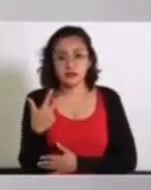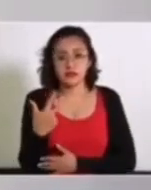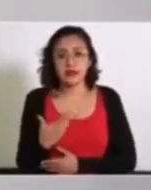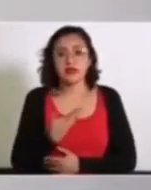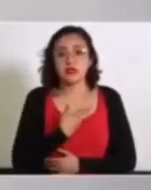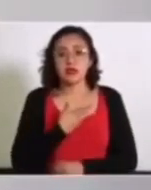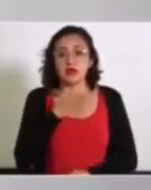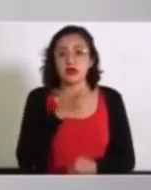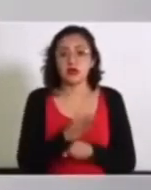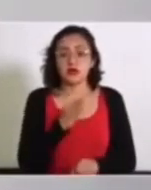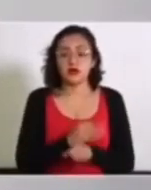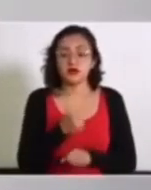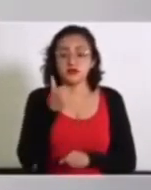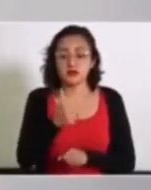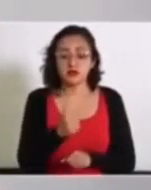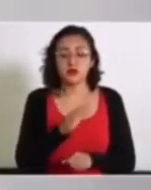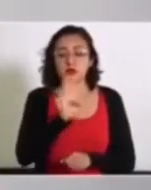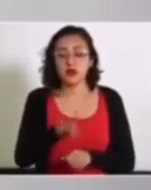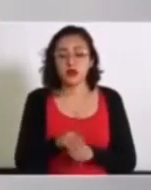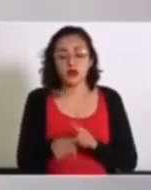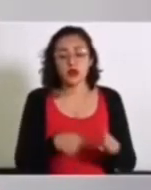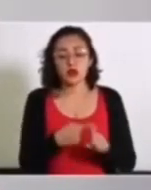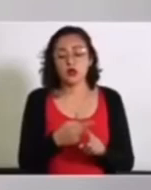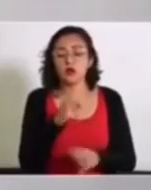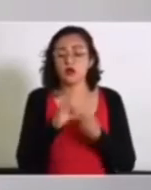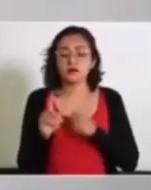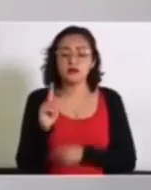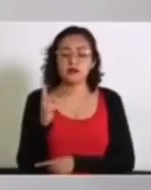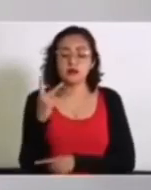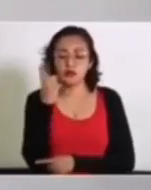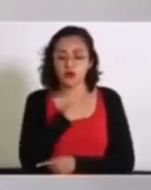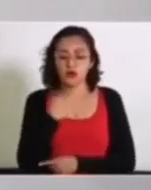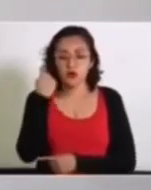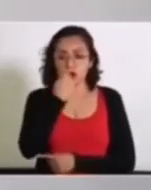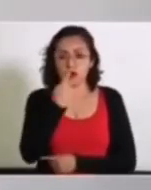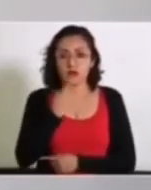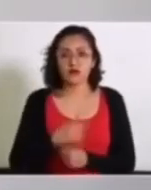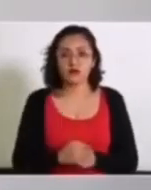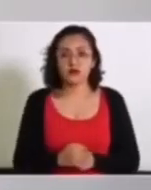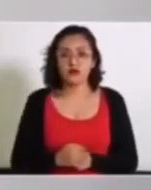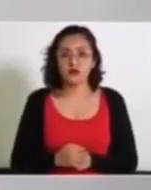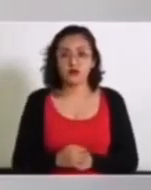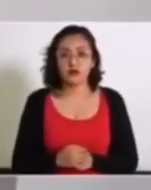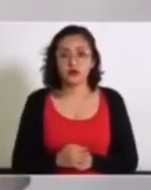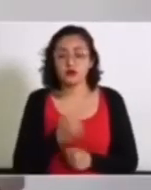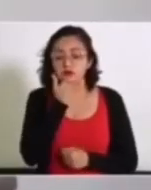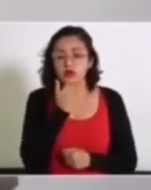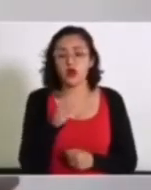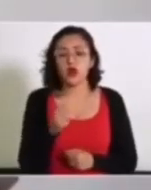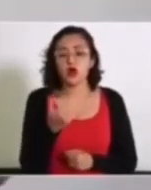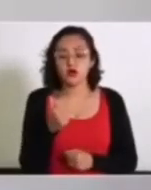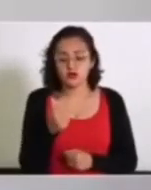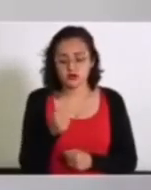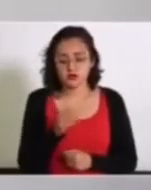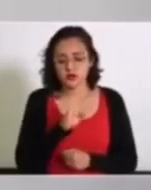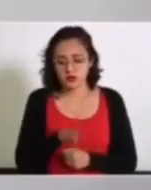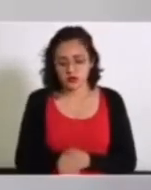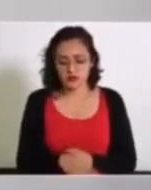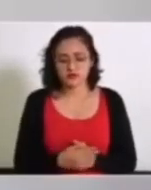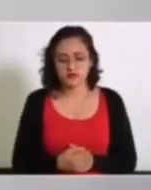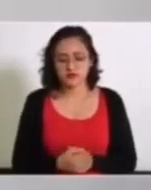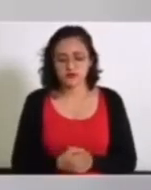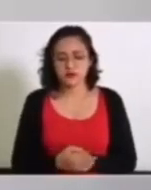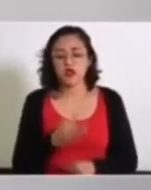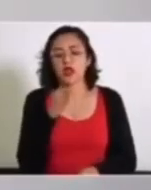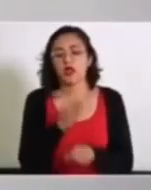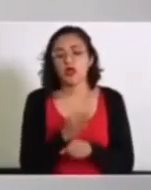Teniendo 6 defunciones en las últimas 72 horas. 11 defunciones en las últimas 72 horas. ¿Es cuánto,